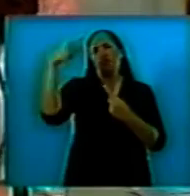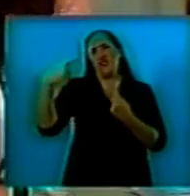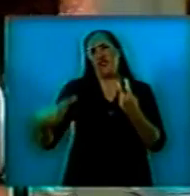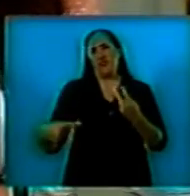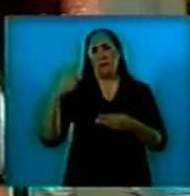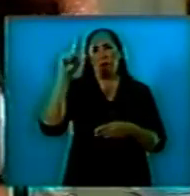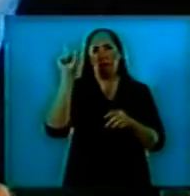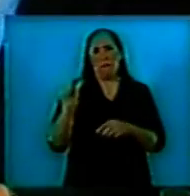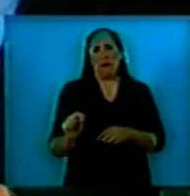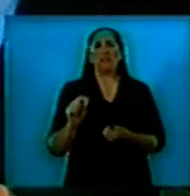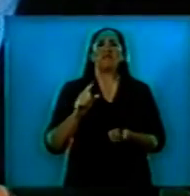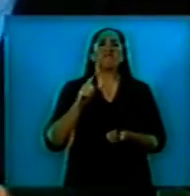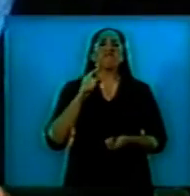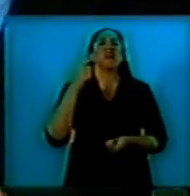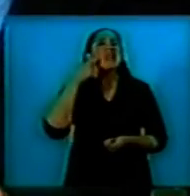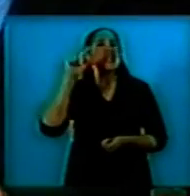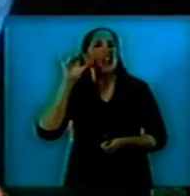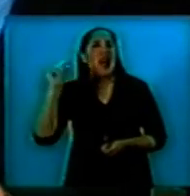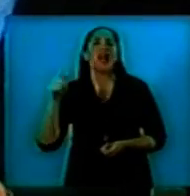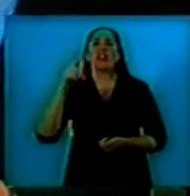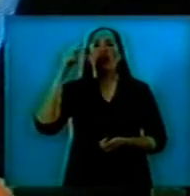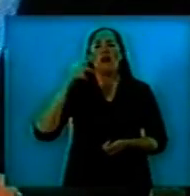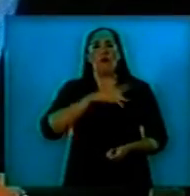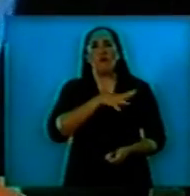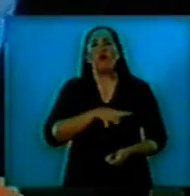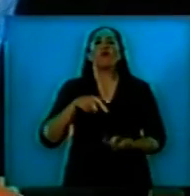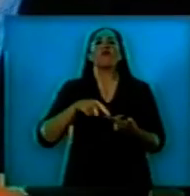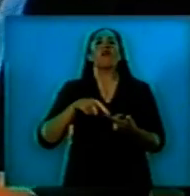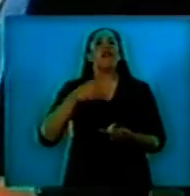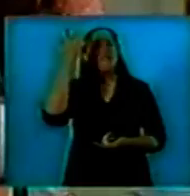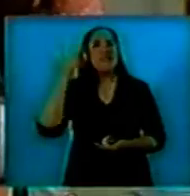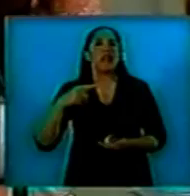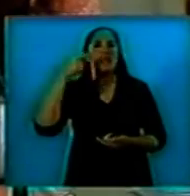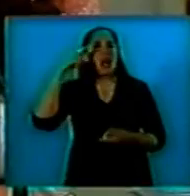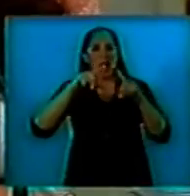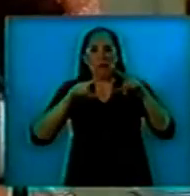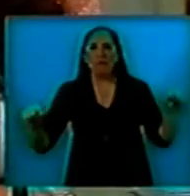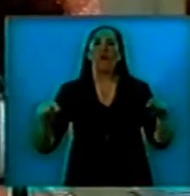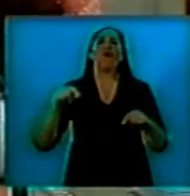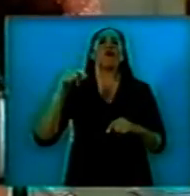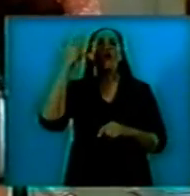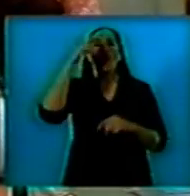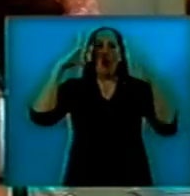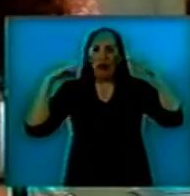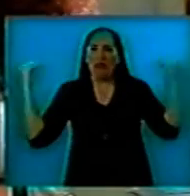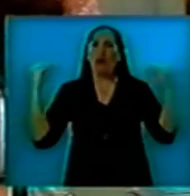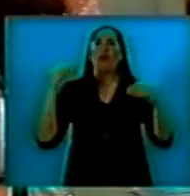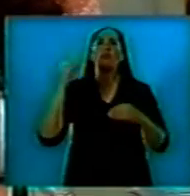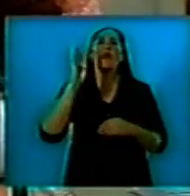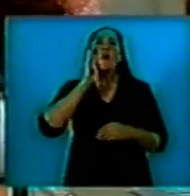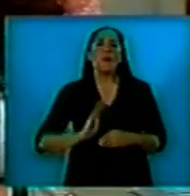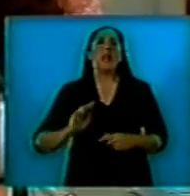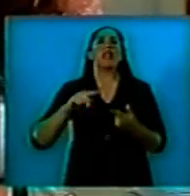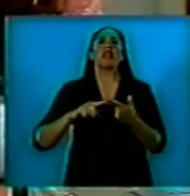desde Irlanda, Grecia, Portugal, China, España, Suecia, Francia, Japón, Holanda, Bélgica, Italia,